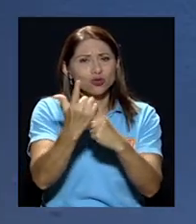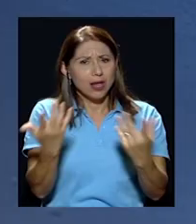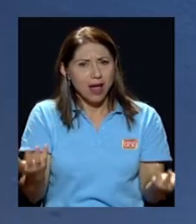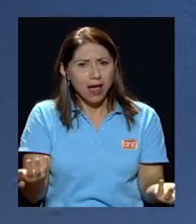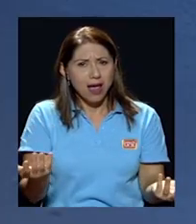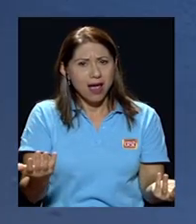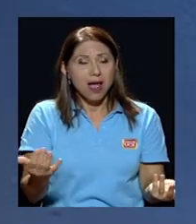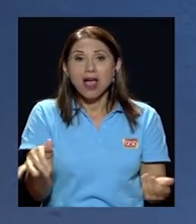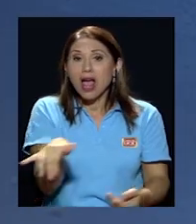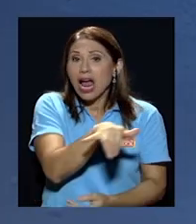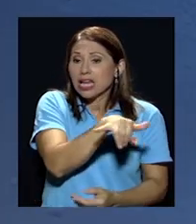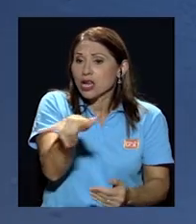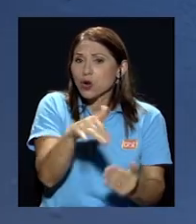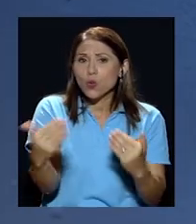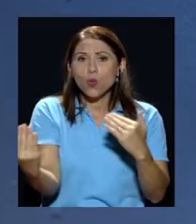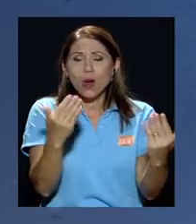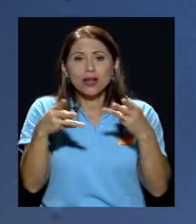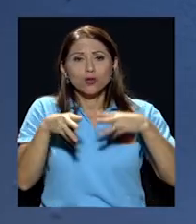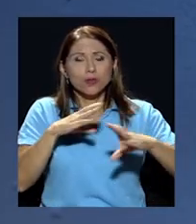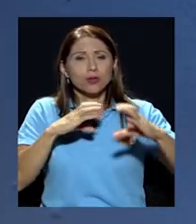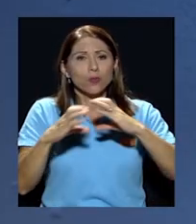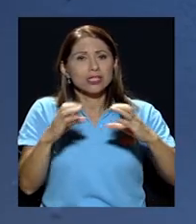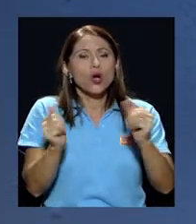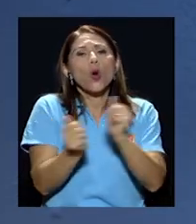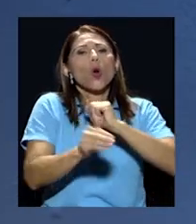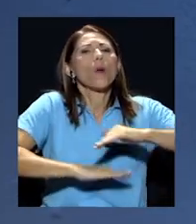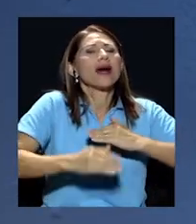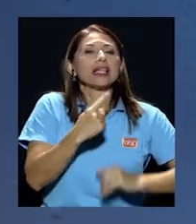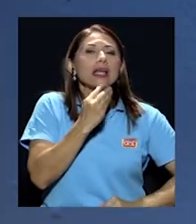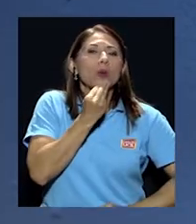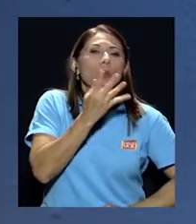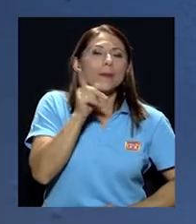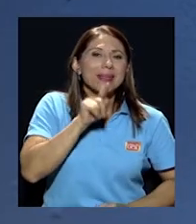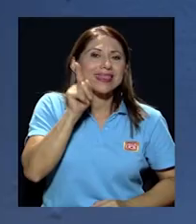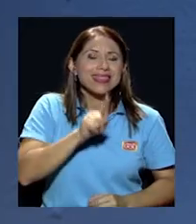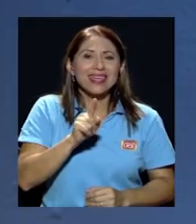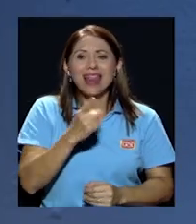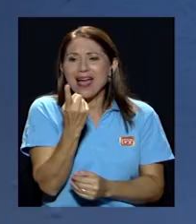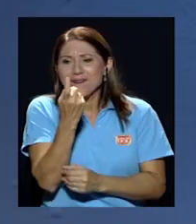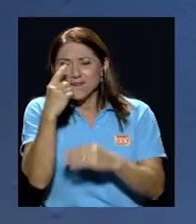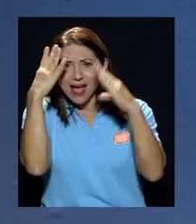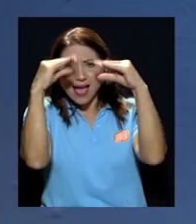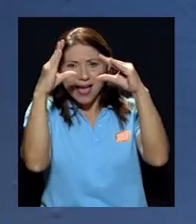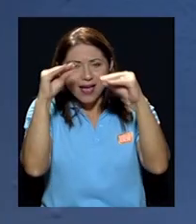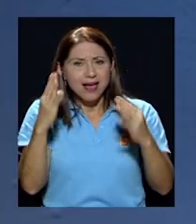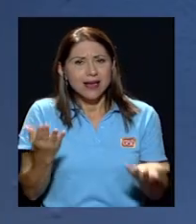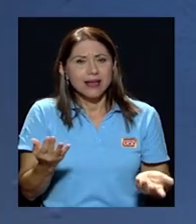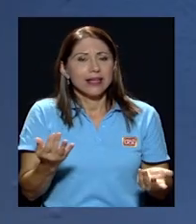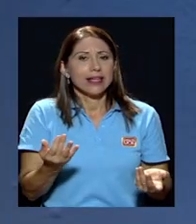al igual que los medios de comunicación a base de la mentira a base de la desinformación a base de